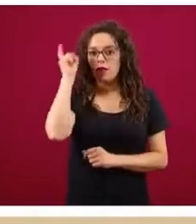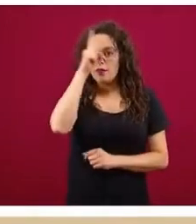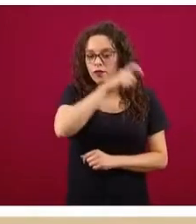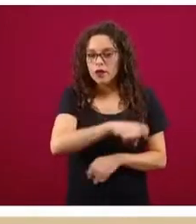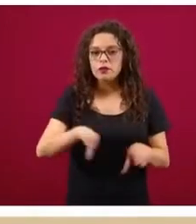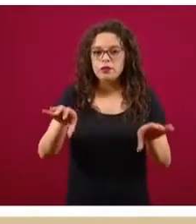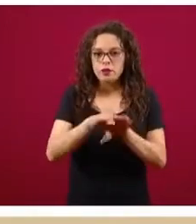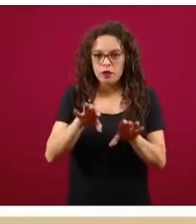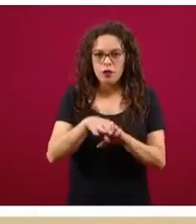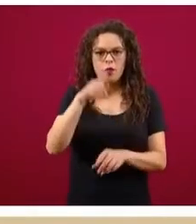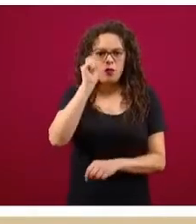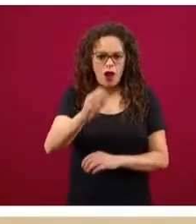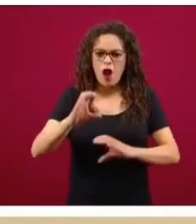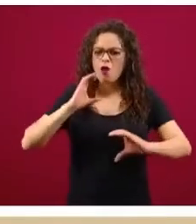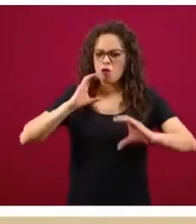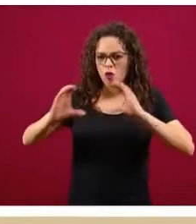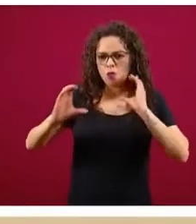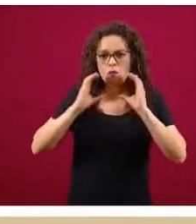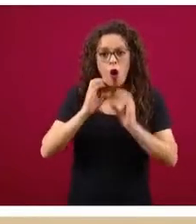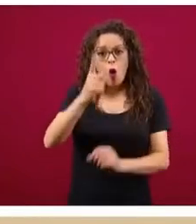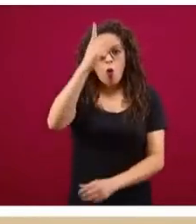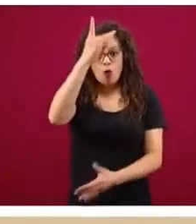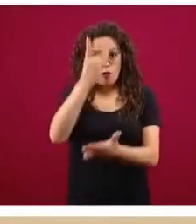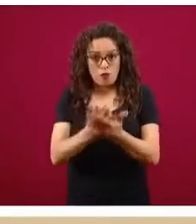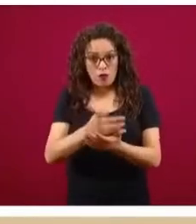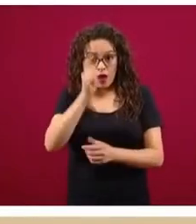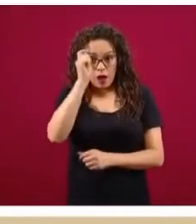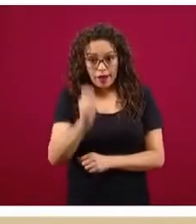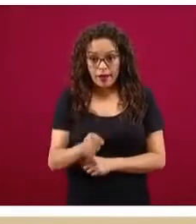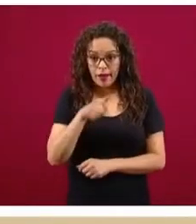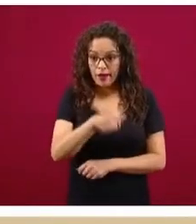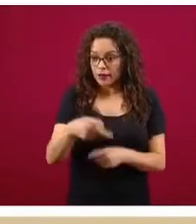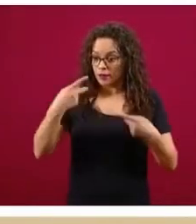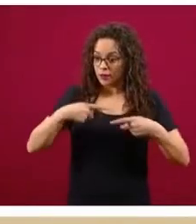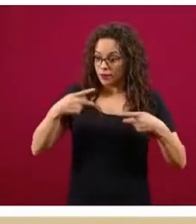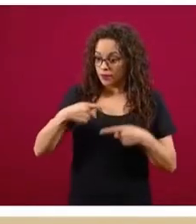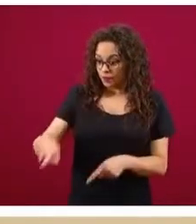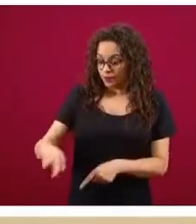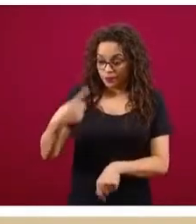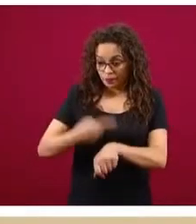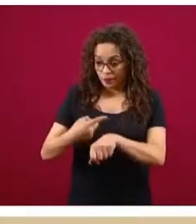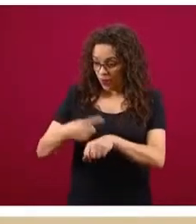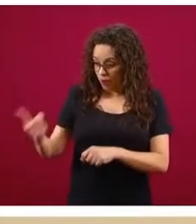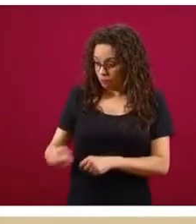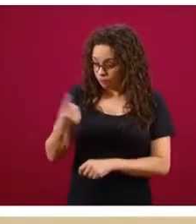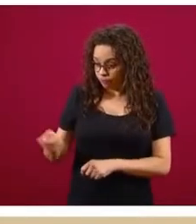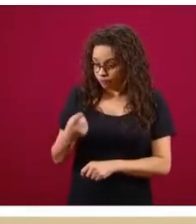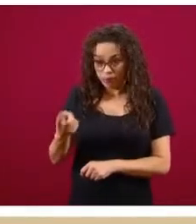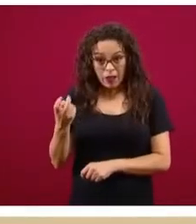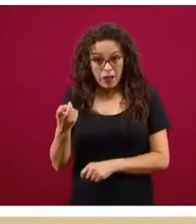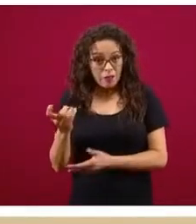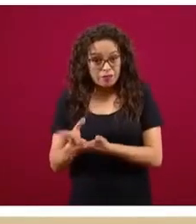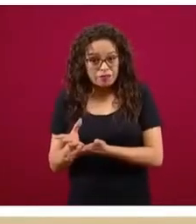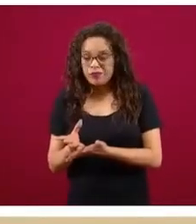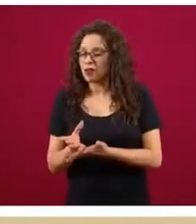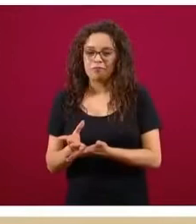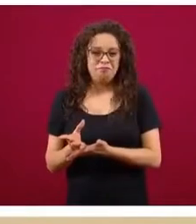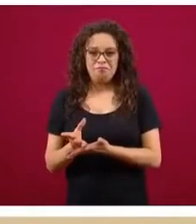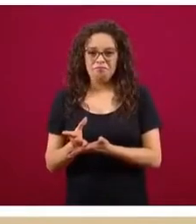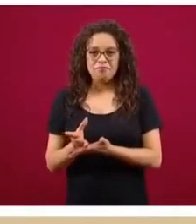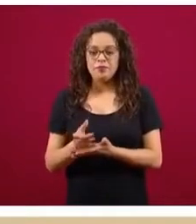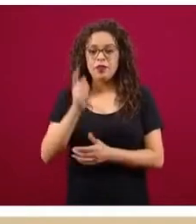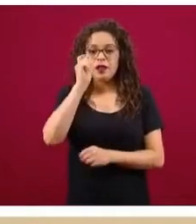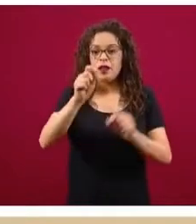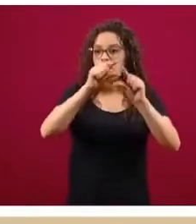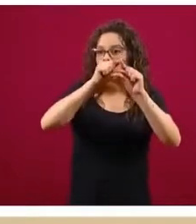comunicación solamente hablar de la frecuencia de las comorbilidades, porque podríamos ver solamente la barra de la frecuencia